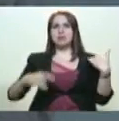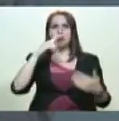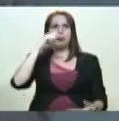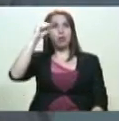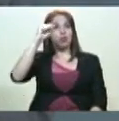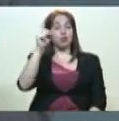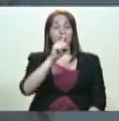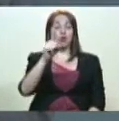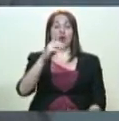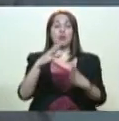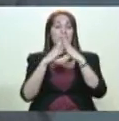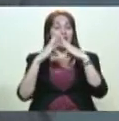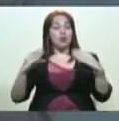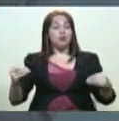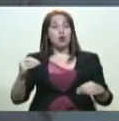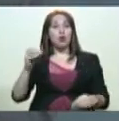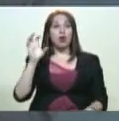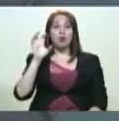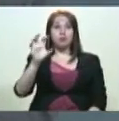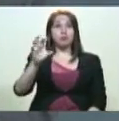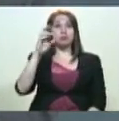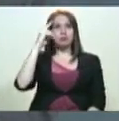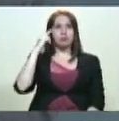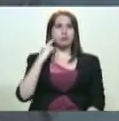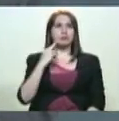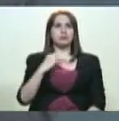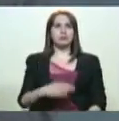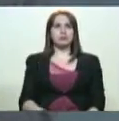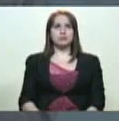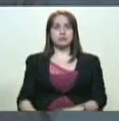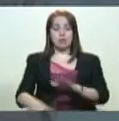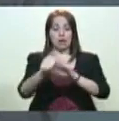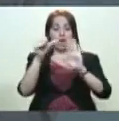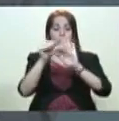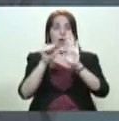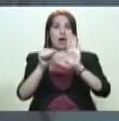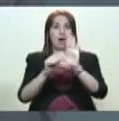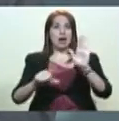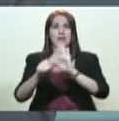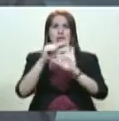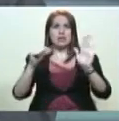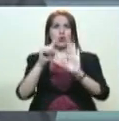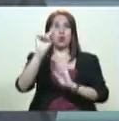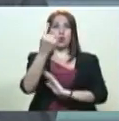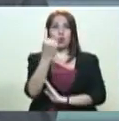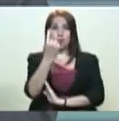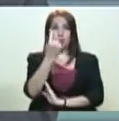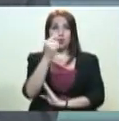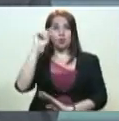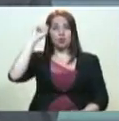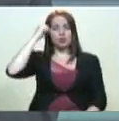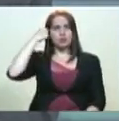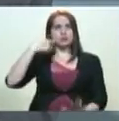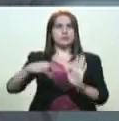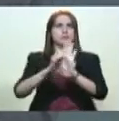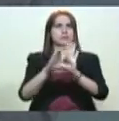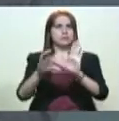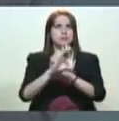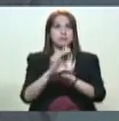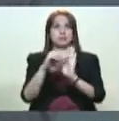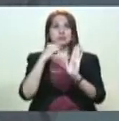es para toda la patria de Bolívar. Yo recuerdo el artículo 1 de nuestra Constitución de la República Bolivariana Venezuela,